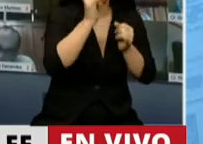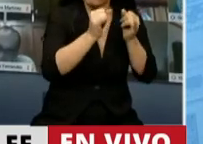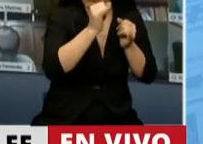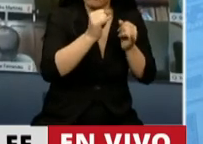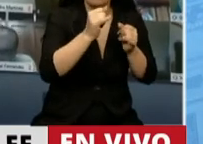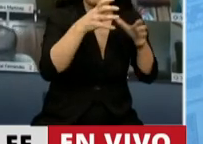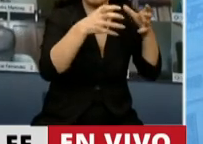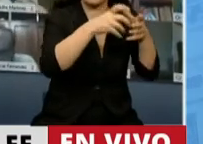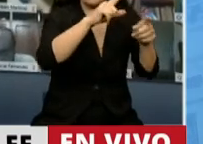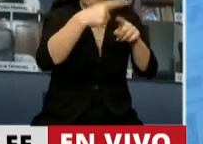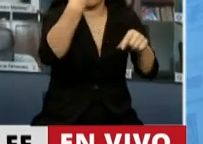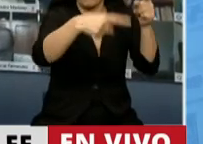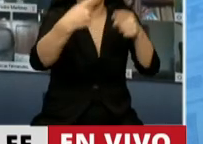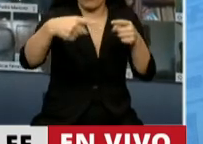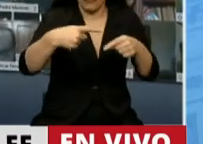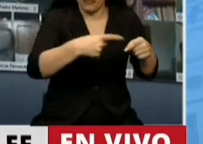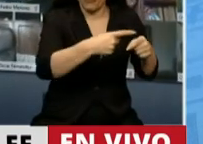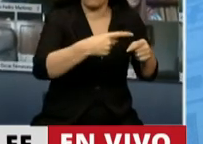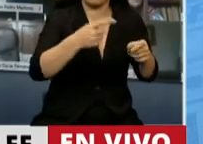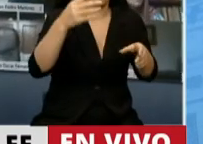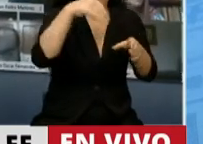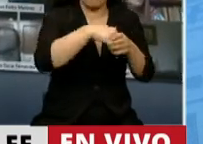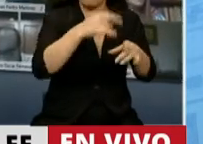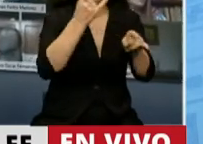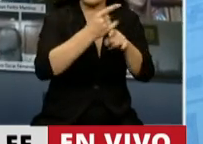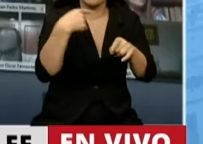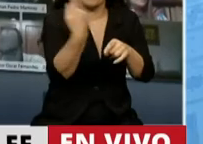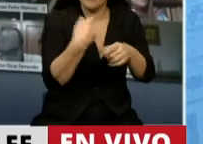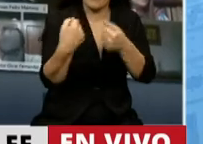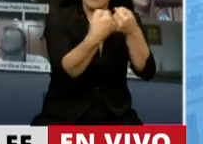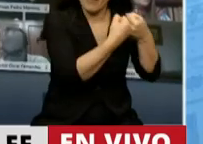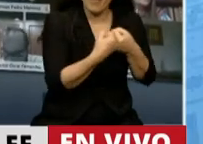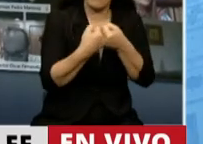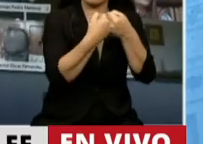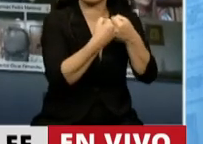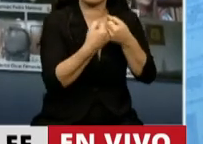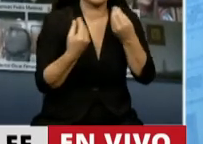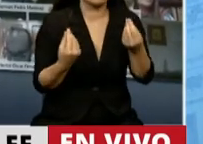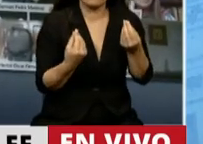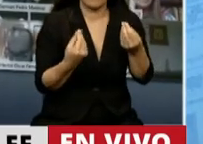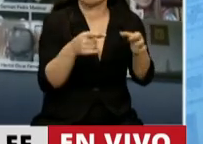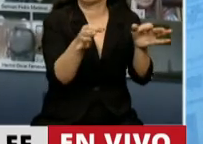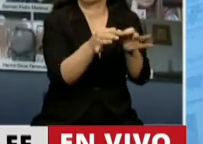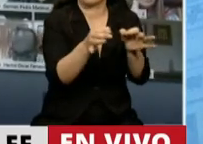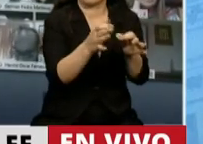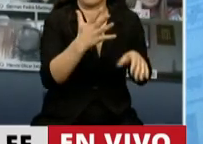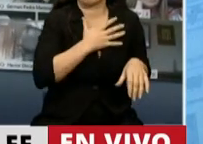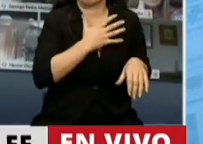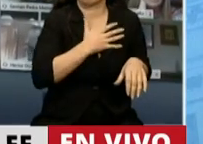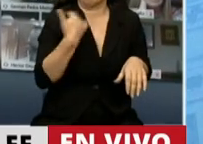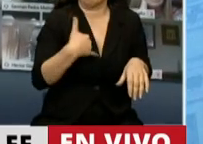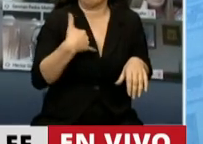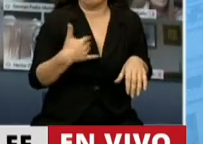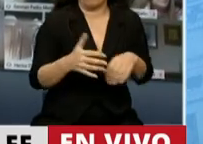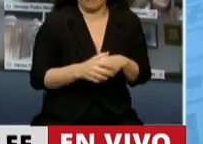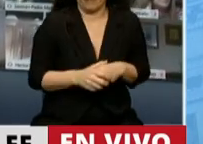democráticas y populares vamos a estar siempre de acuerdo en reivindicar lo que es nuestro en relación a Malvinas.